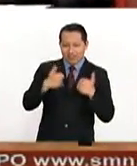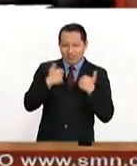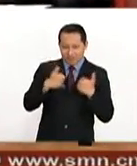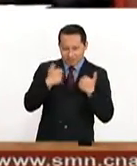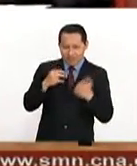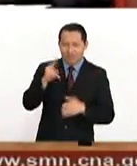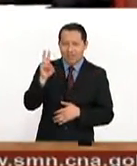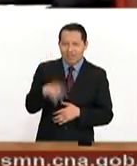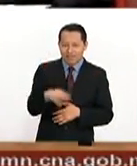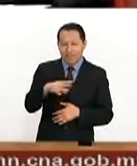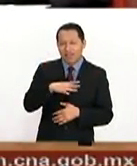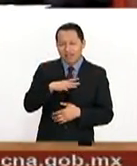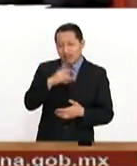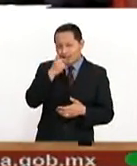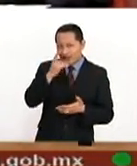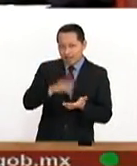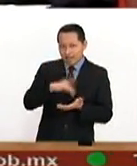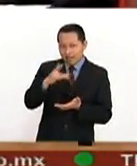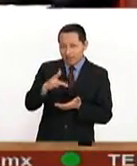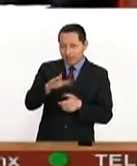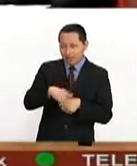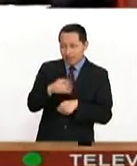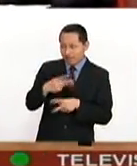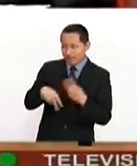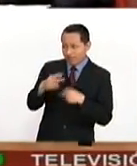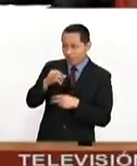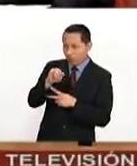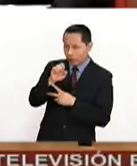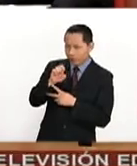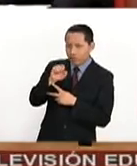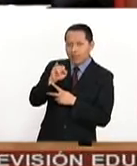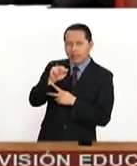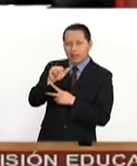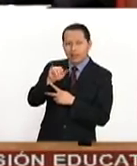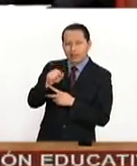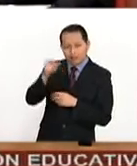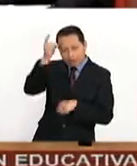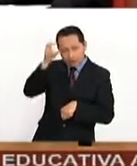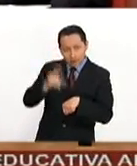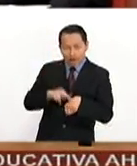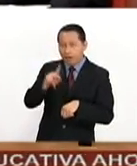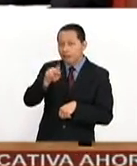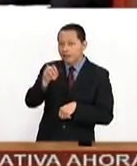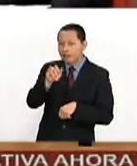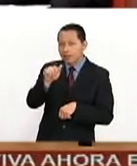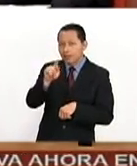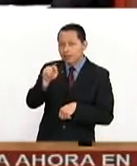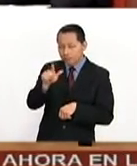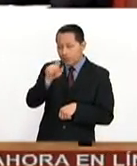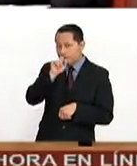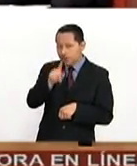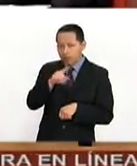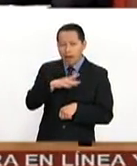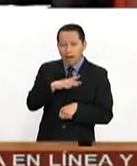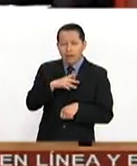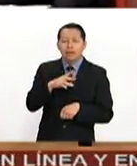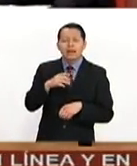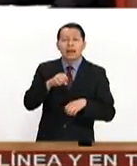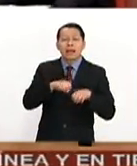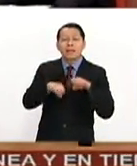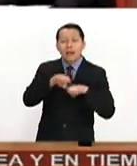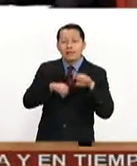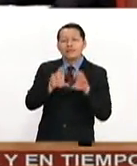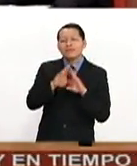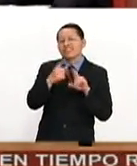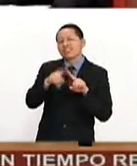Realmente te damos las gracias por haber venido al estudio, José Iniesta. Él es director de Pixelatl, una empresa pues dedicada a